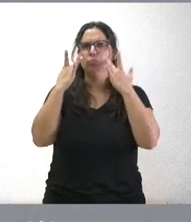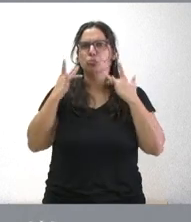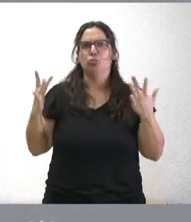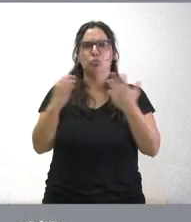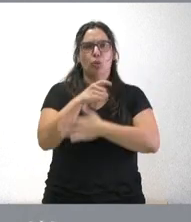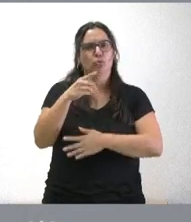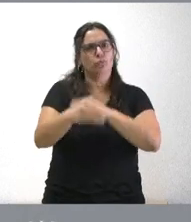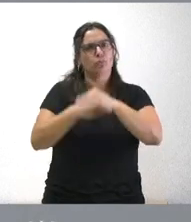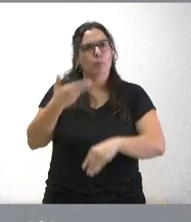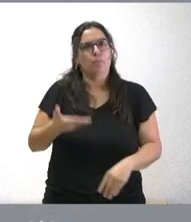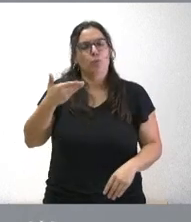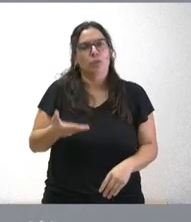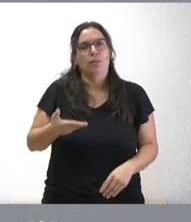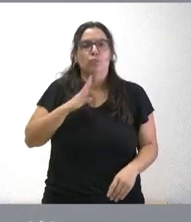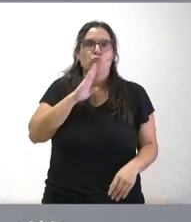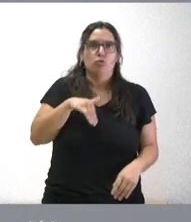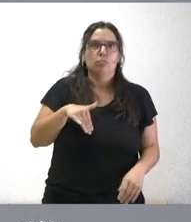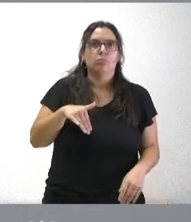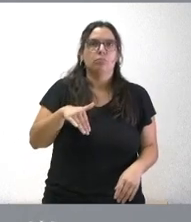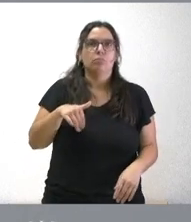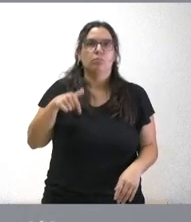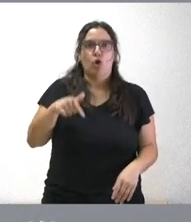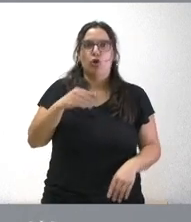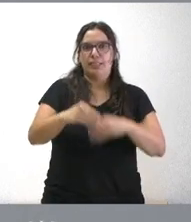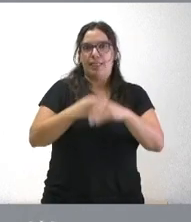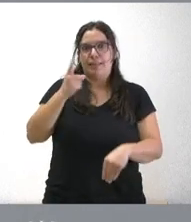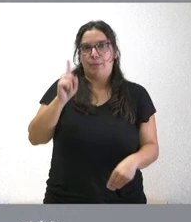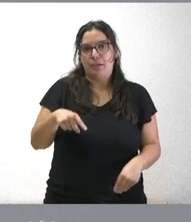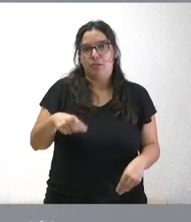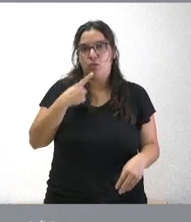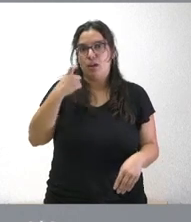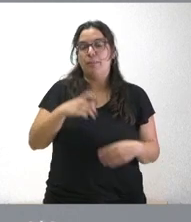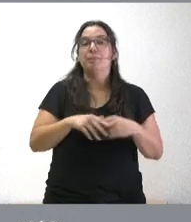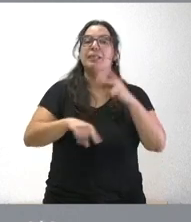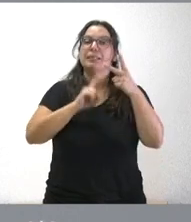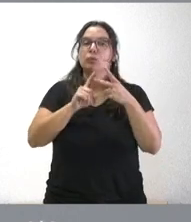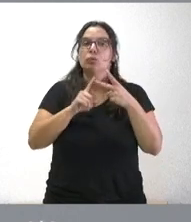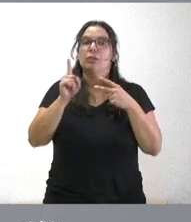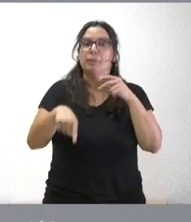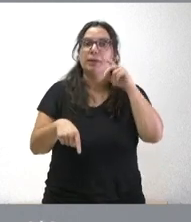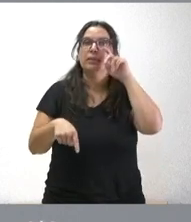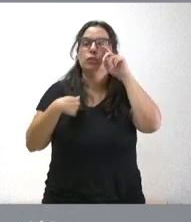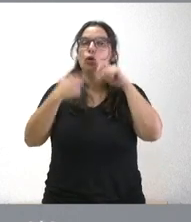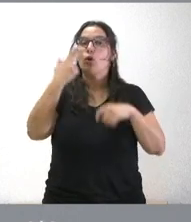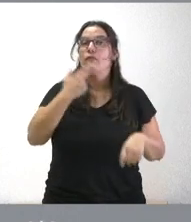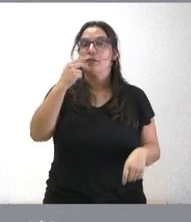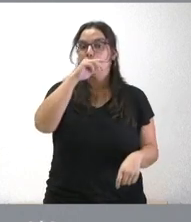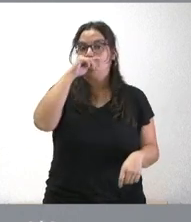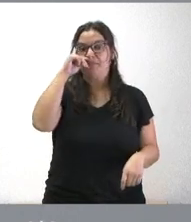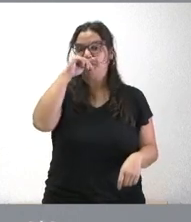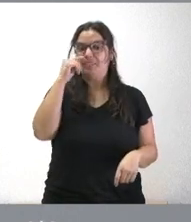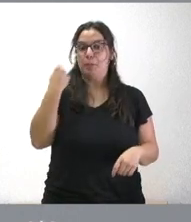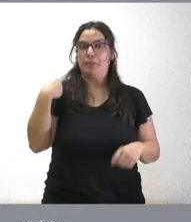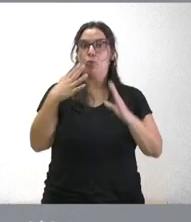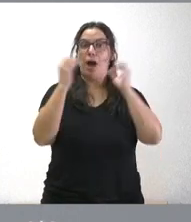creo que esto es muy importante y sería bueno que se hiciera hoy también con transparencia y en segundo lugar confirmo que aquello que acordamos que es